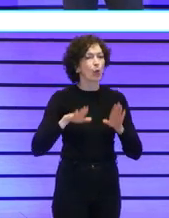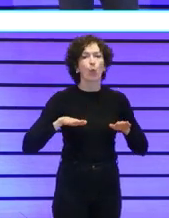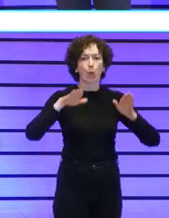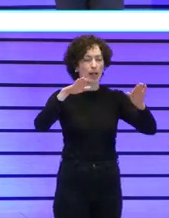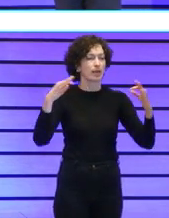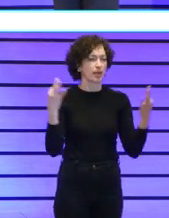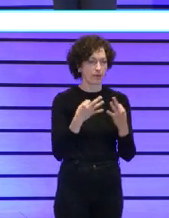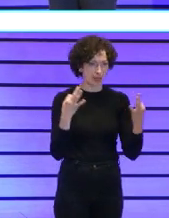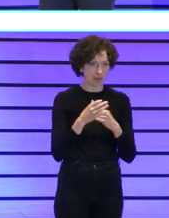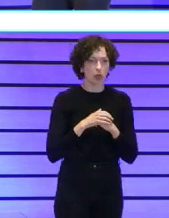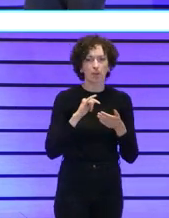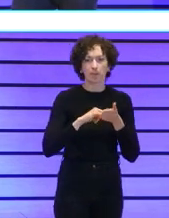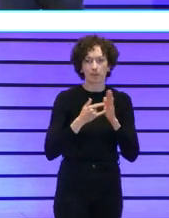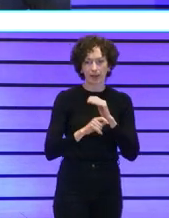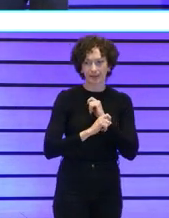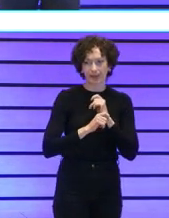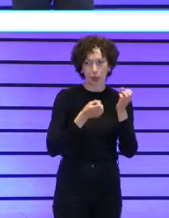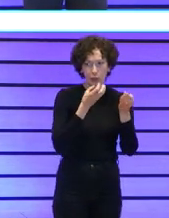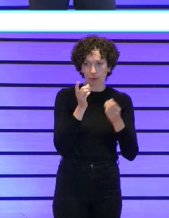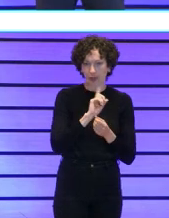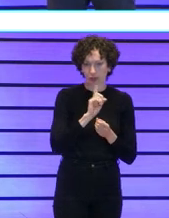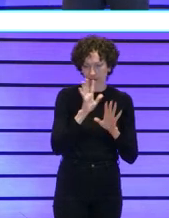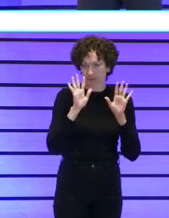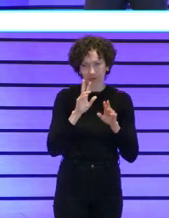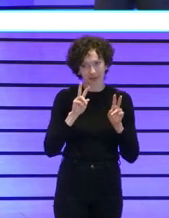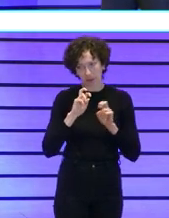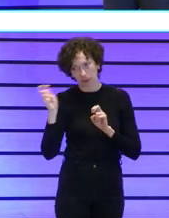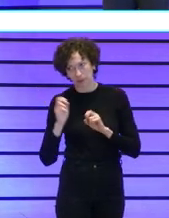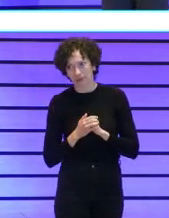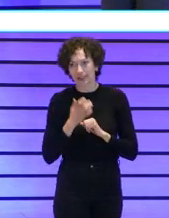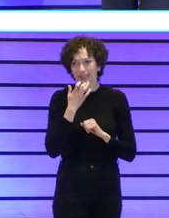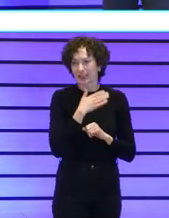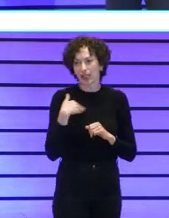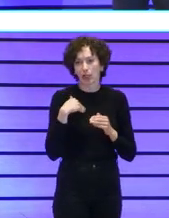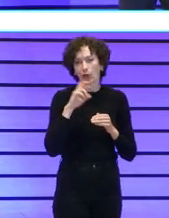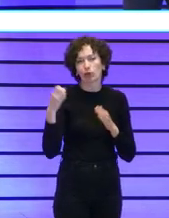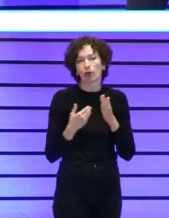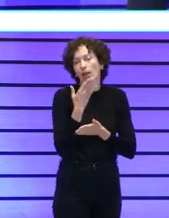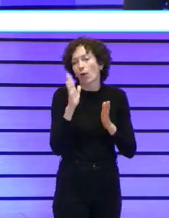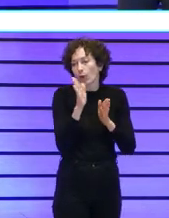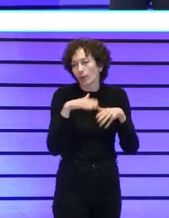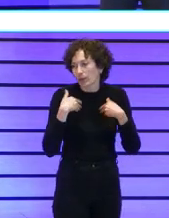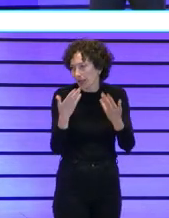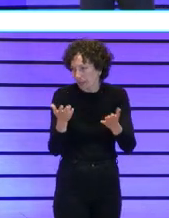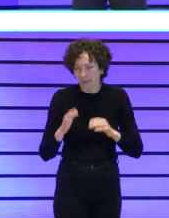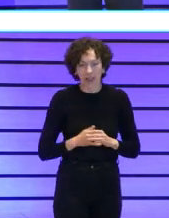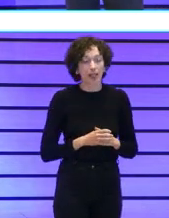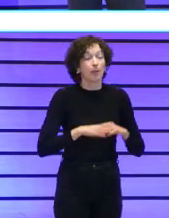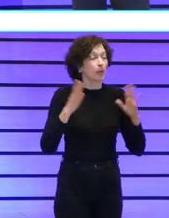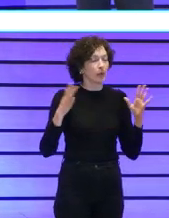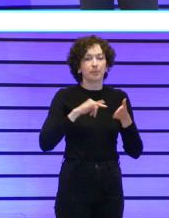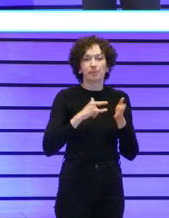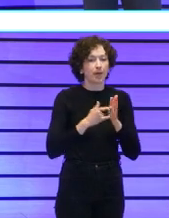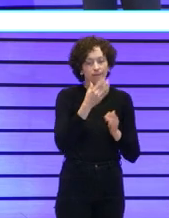no voy hablar de plan estratégico vengo a hablar de otra cosa vale si queréis otro día bueno cuando queráis hablamos de plan estratégico el caso es que teníamos un